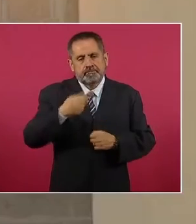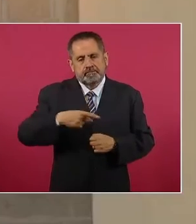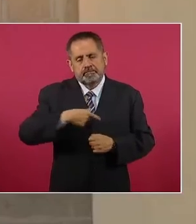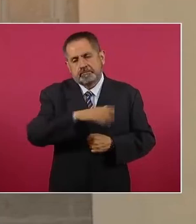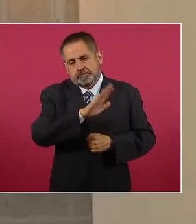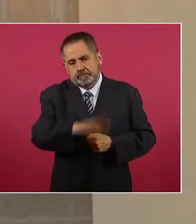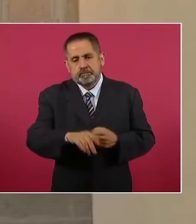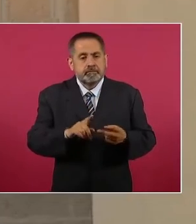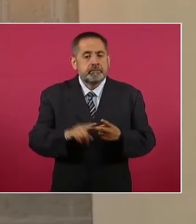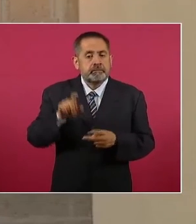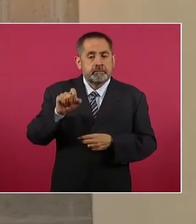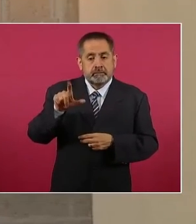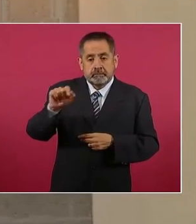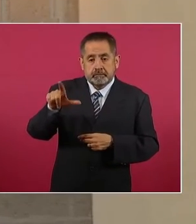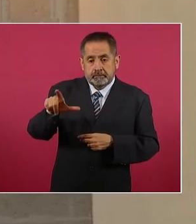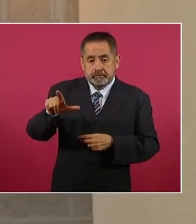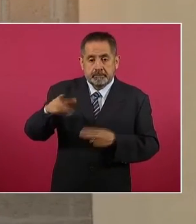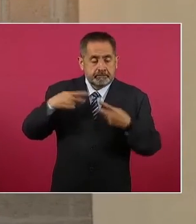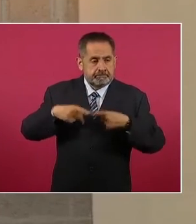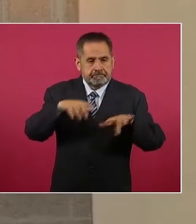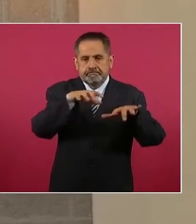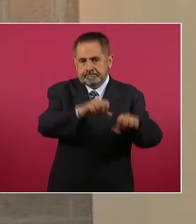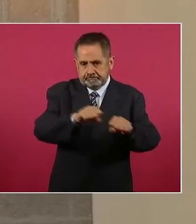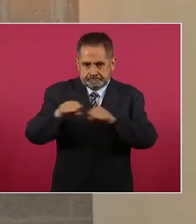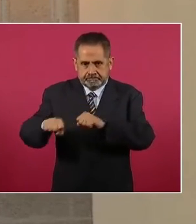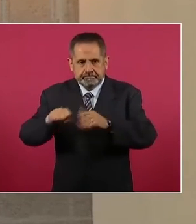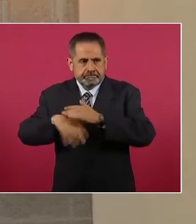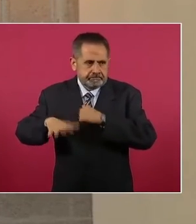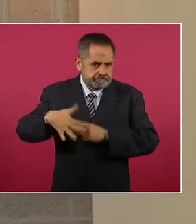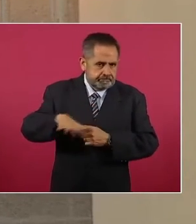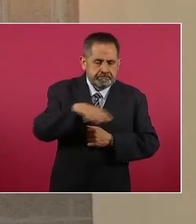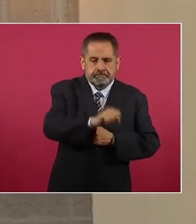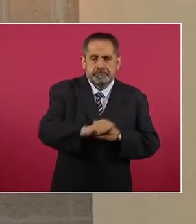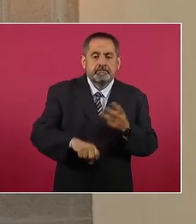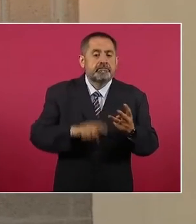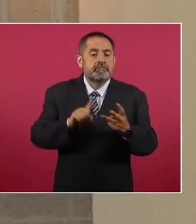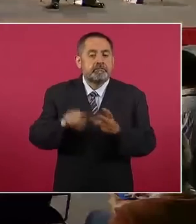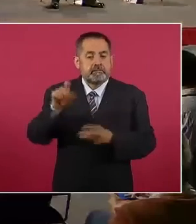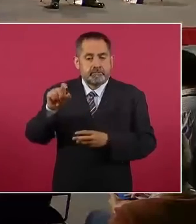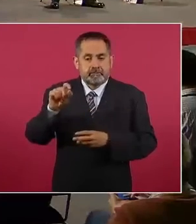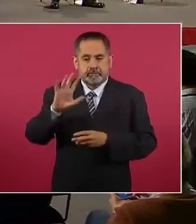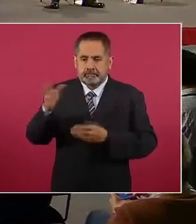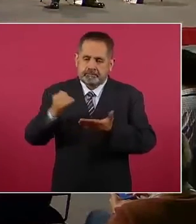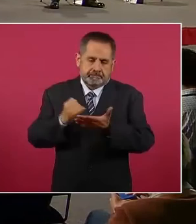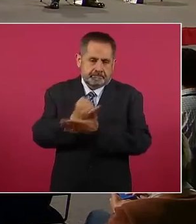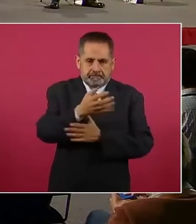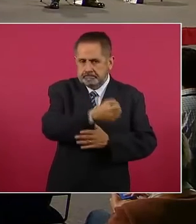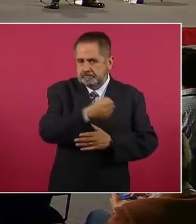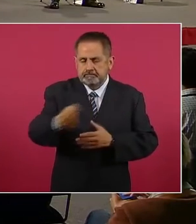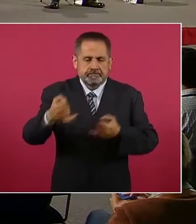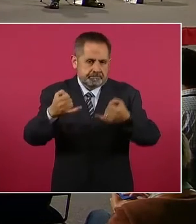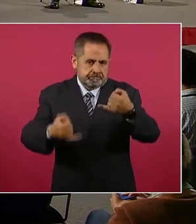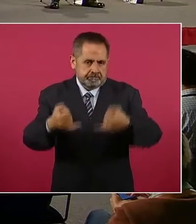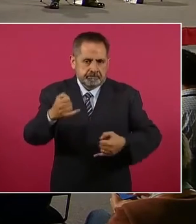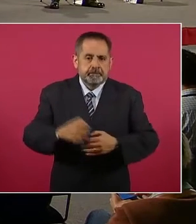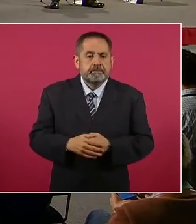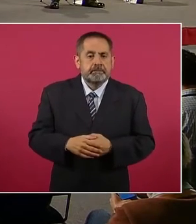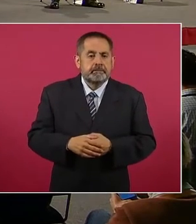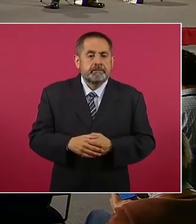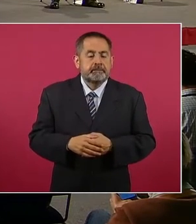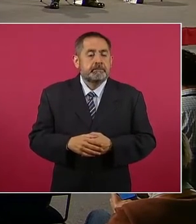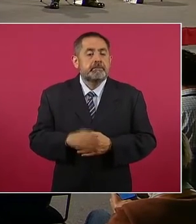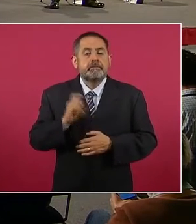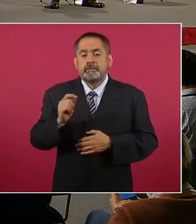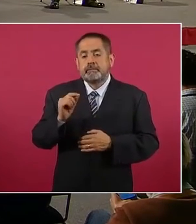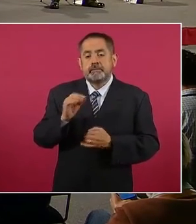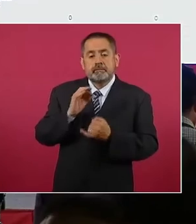hay 27 detenidos o buscados con orden de aprehensión y 20 vinculados. Siguiente. El último caso es